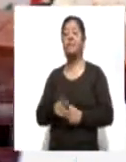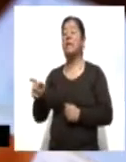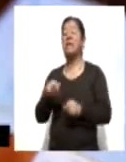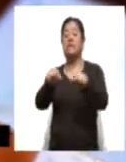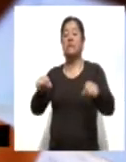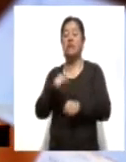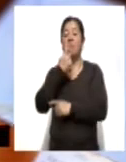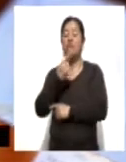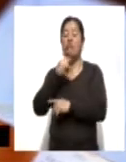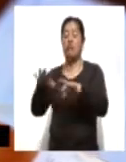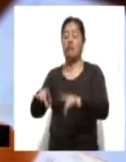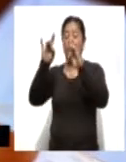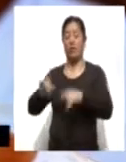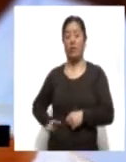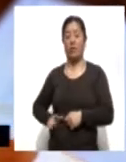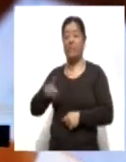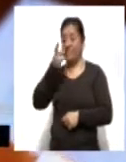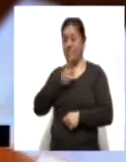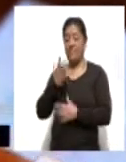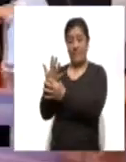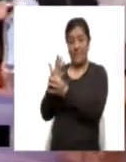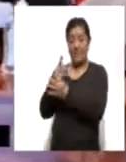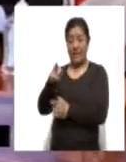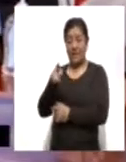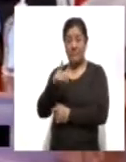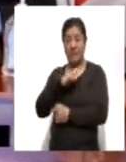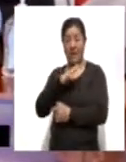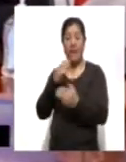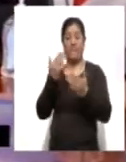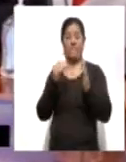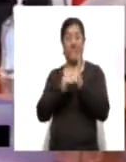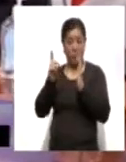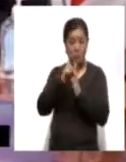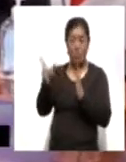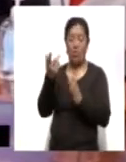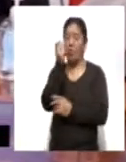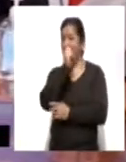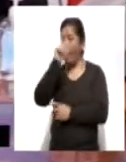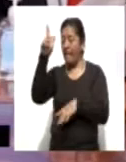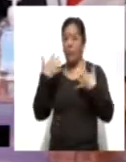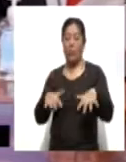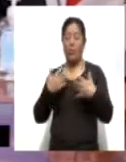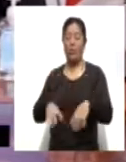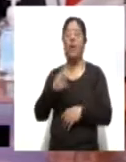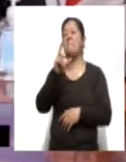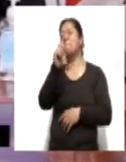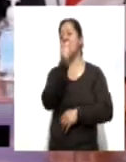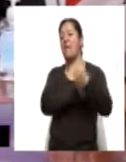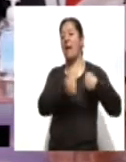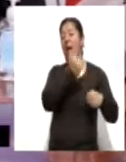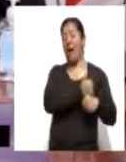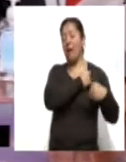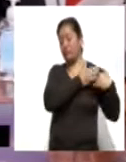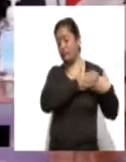Gobierno, Marco Mena destacó que este método ha mostrado ser muy exitoso en los últimos años, desde su inicio hace dos décadas, por lo que este acuerdo